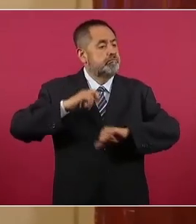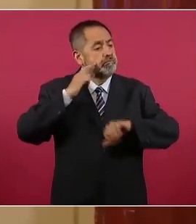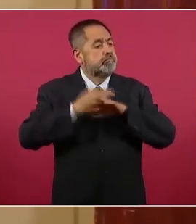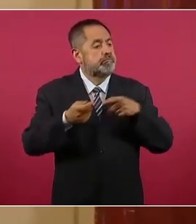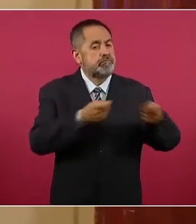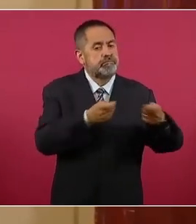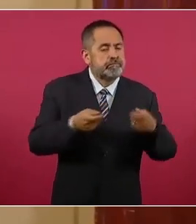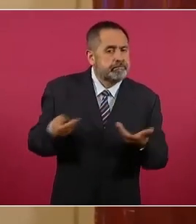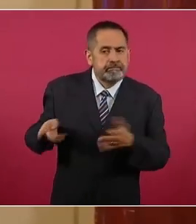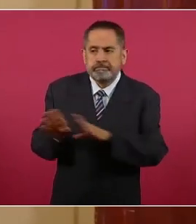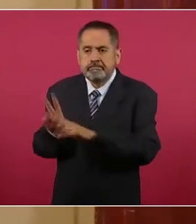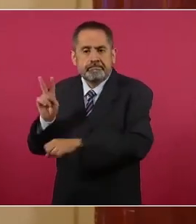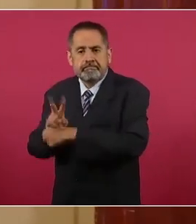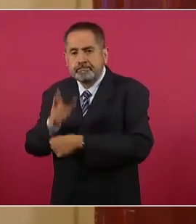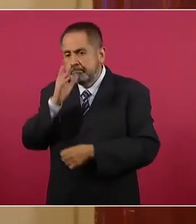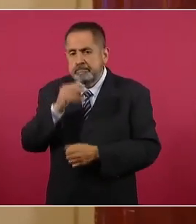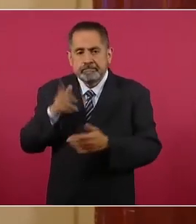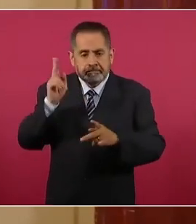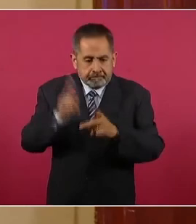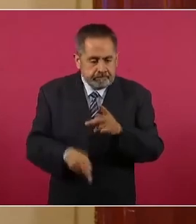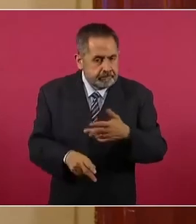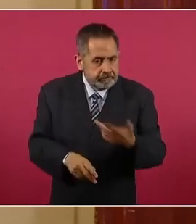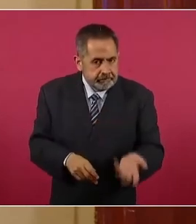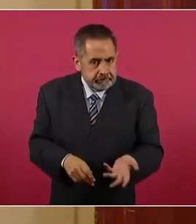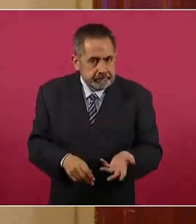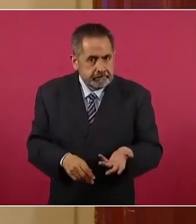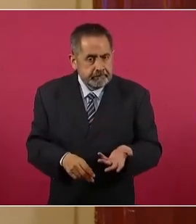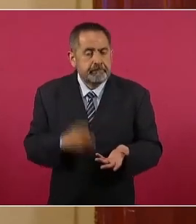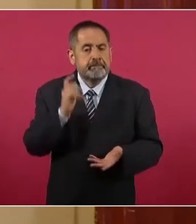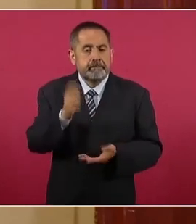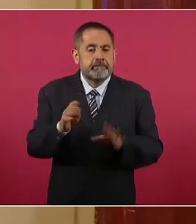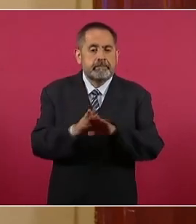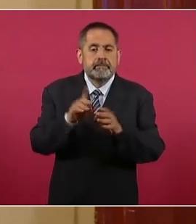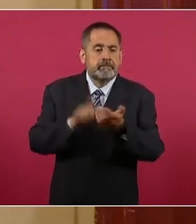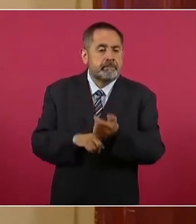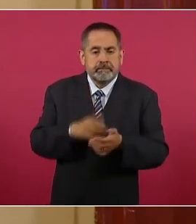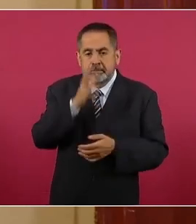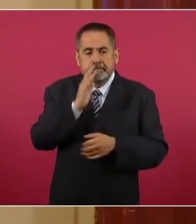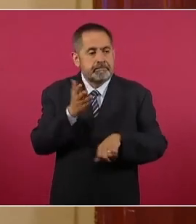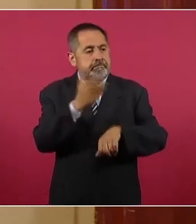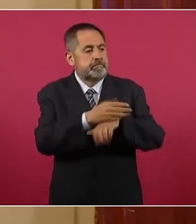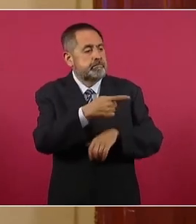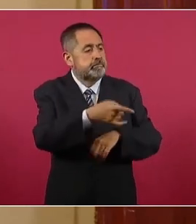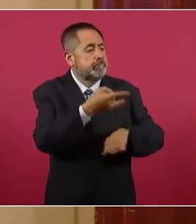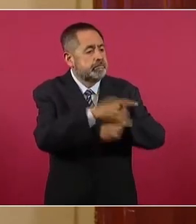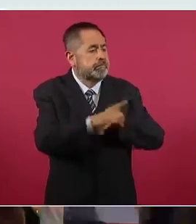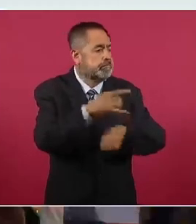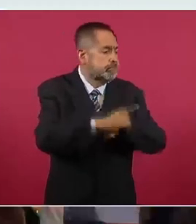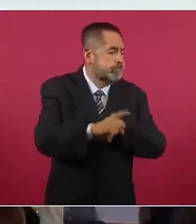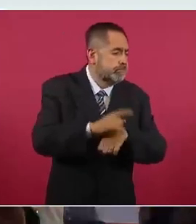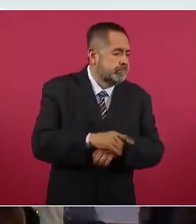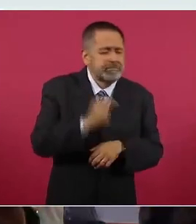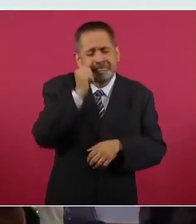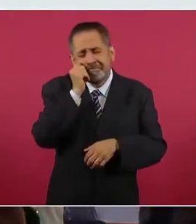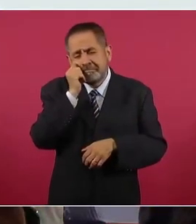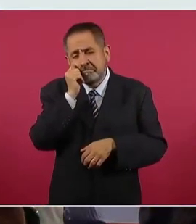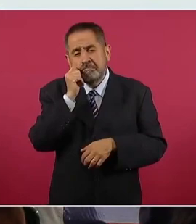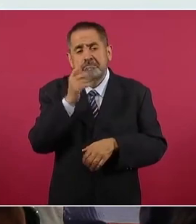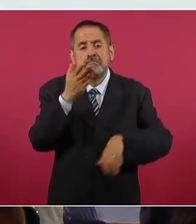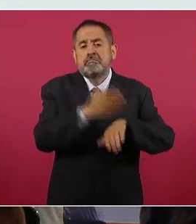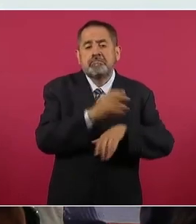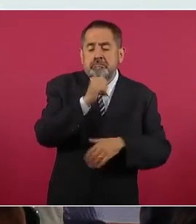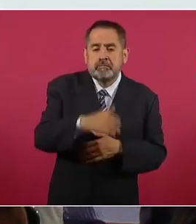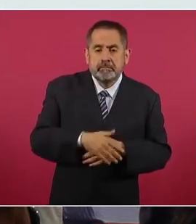derechos constitucionales. En los hechos se dejó sin sanción el incumplimiento del respeto a los derechos